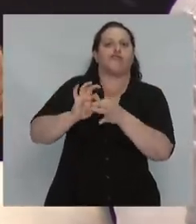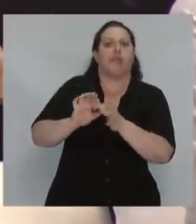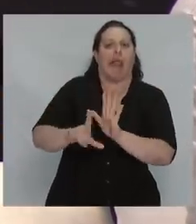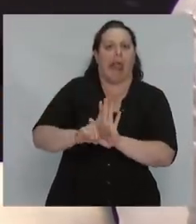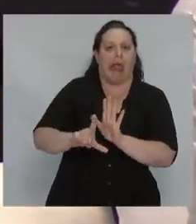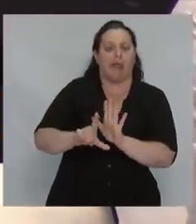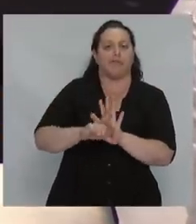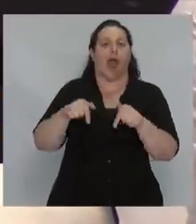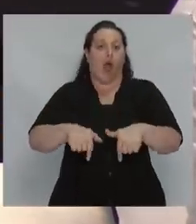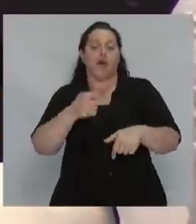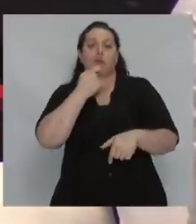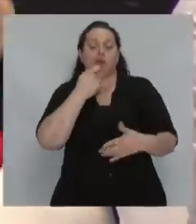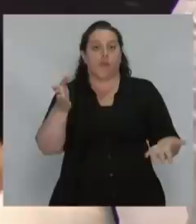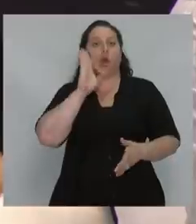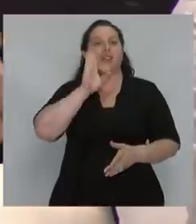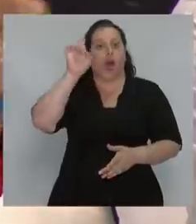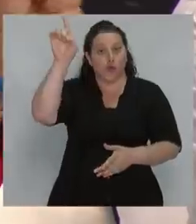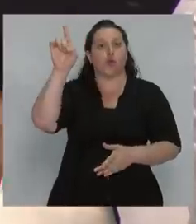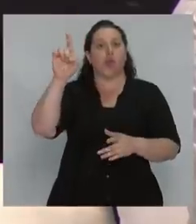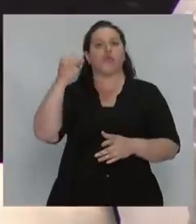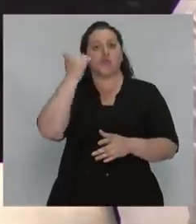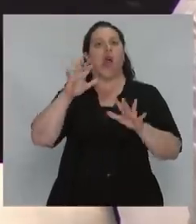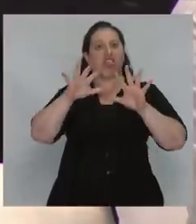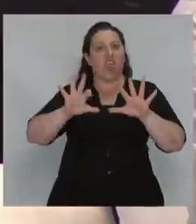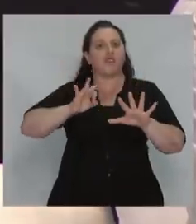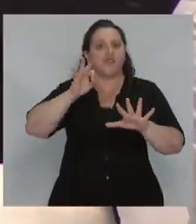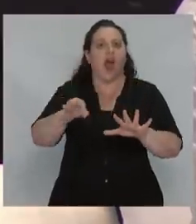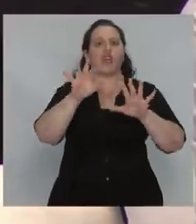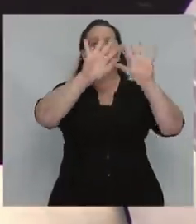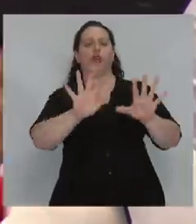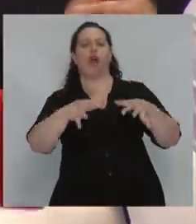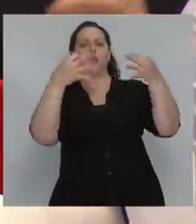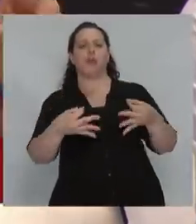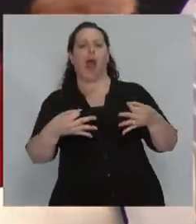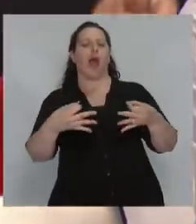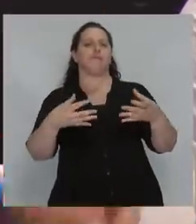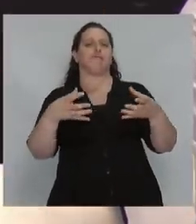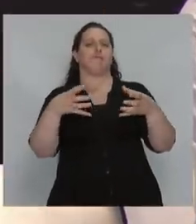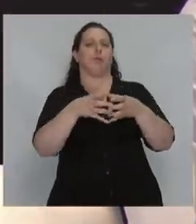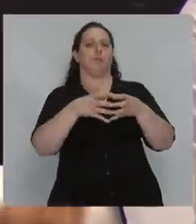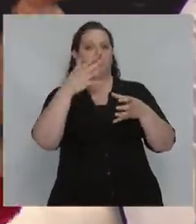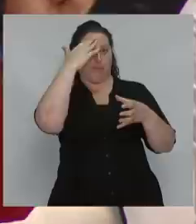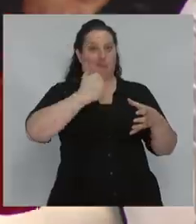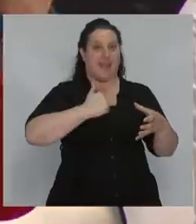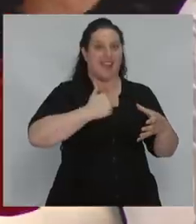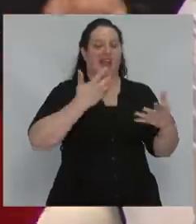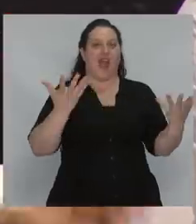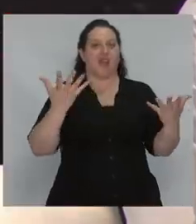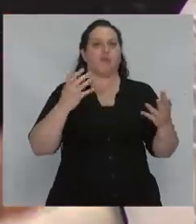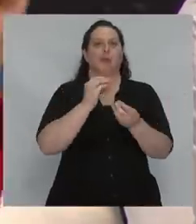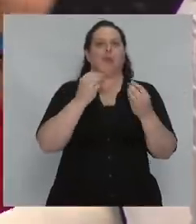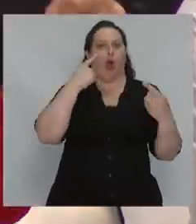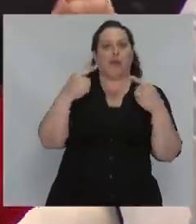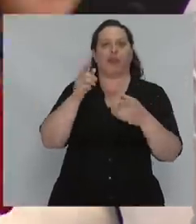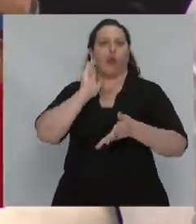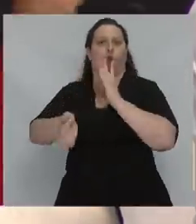mismo Estados Unidos lleva más de una década que ya no forma militares para torturar y desaparecer a gente, pero lleva más de una